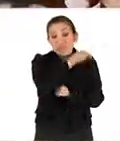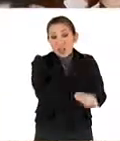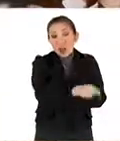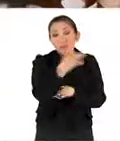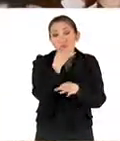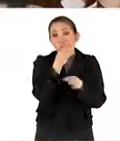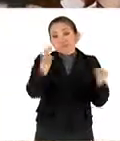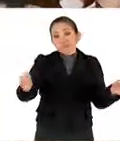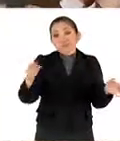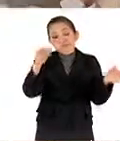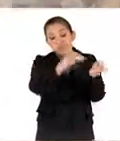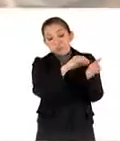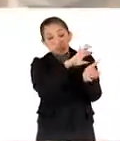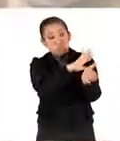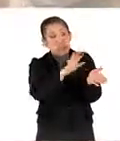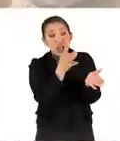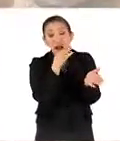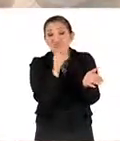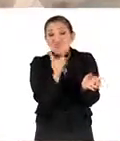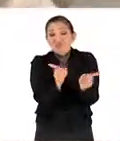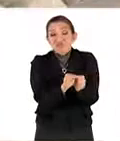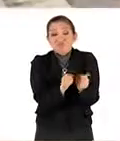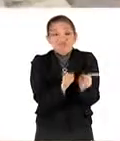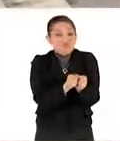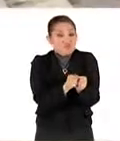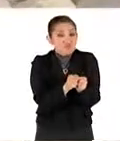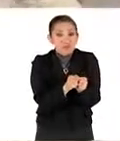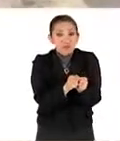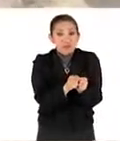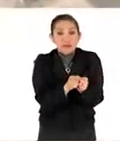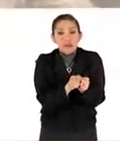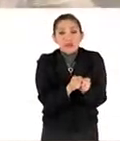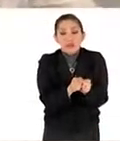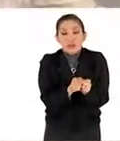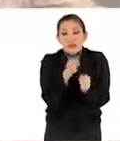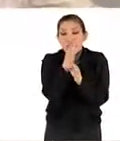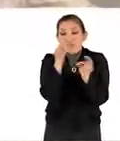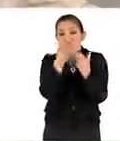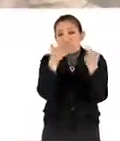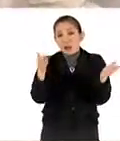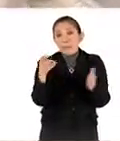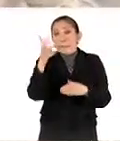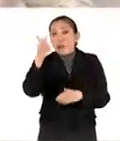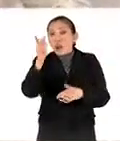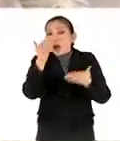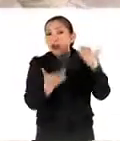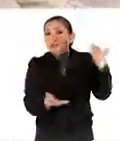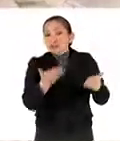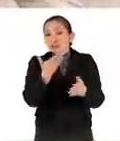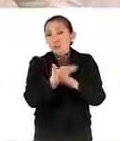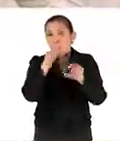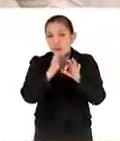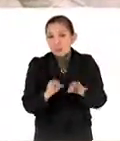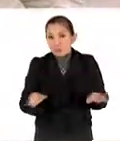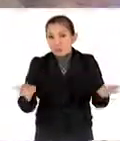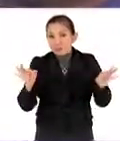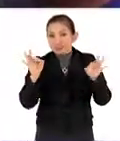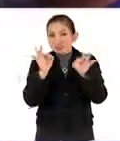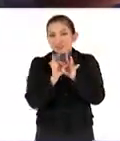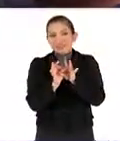publicación y difusión abierta, pero a veces es muy importante